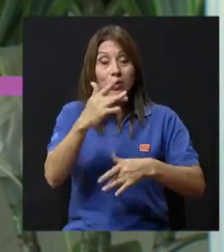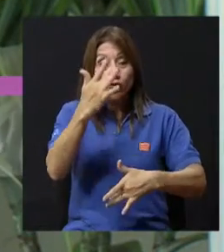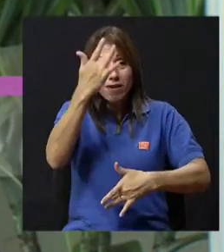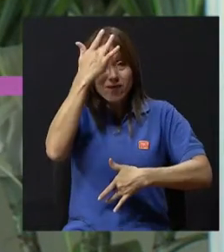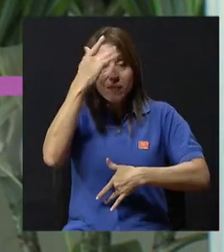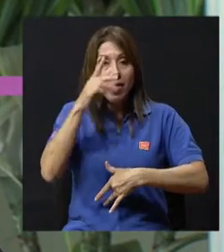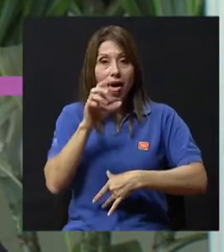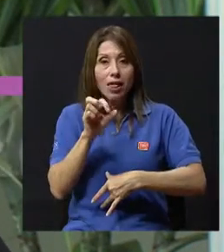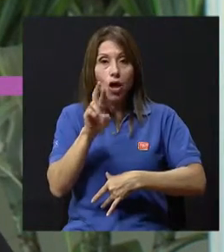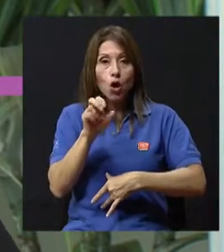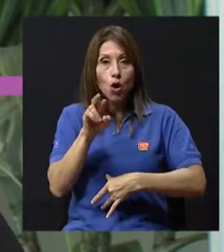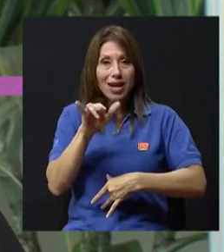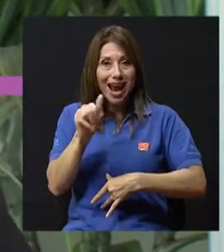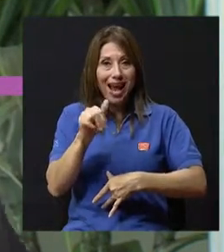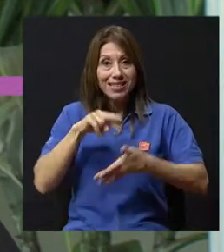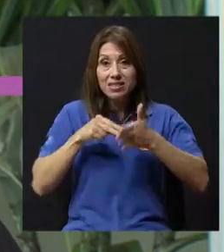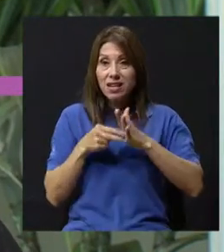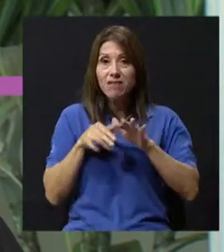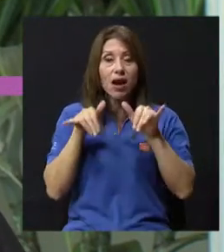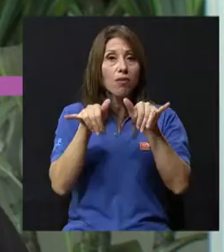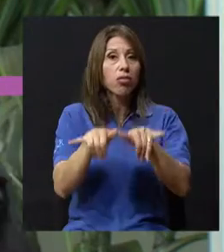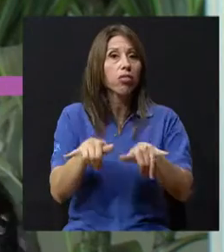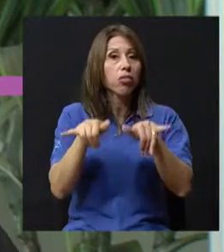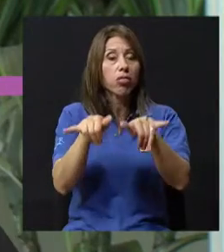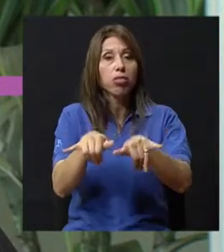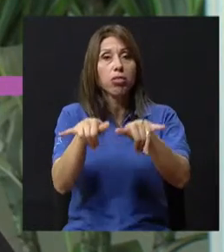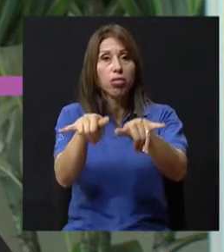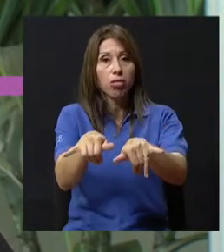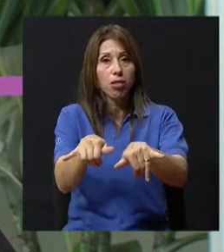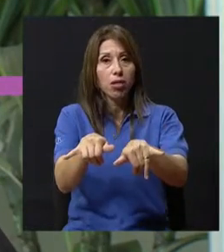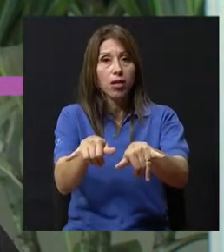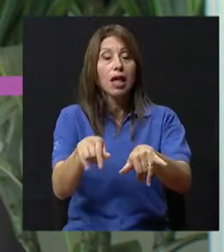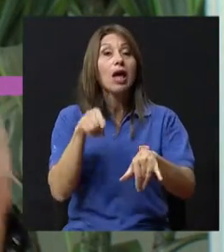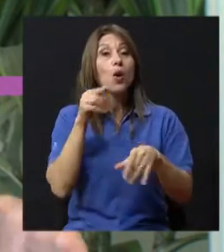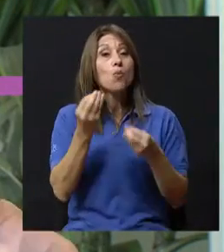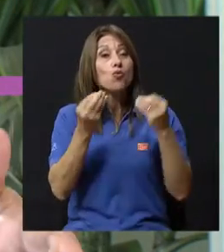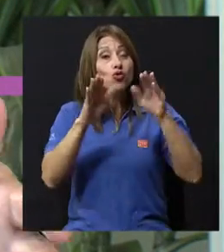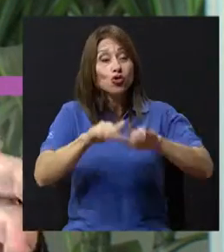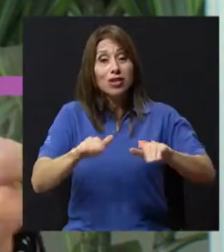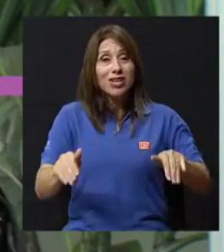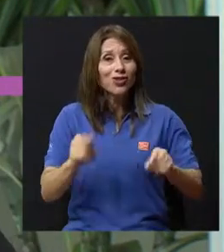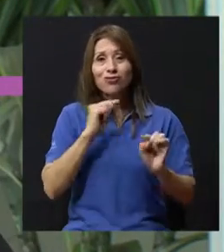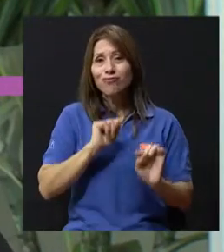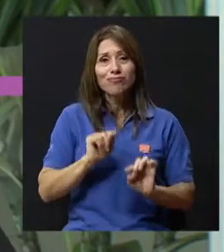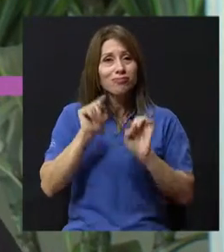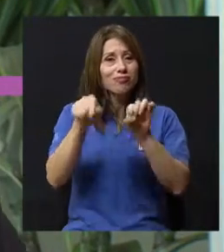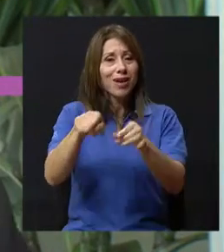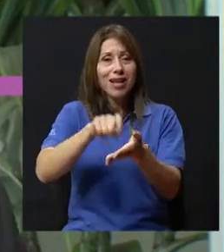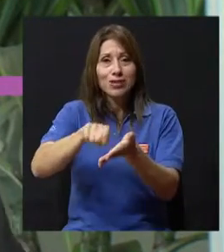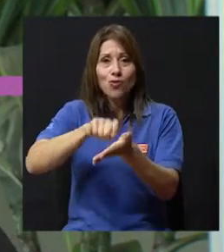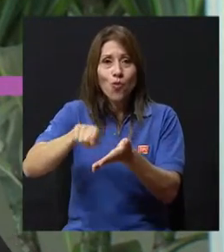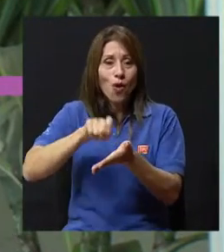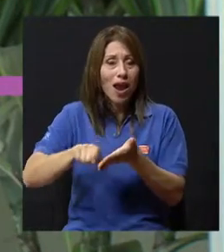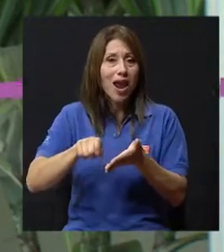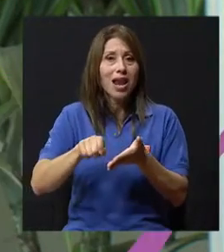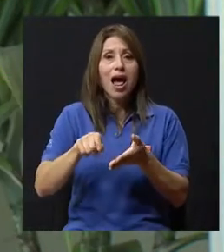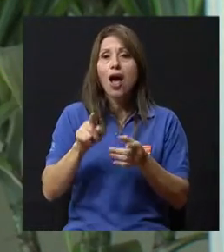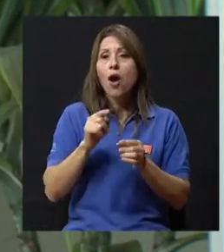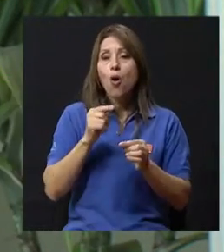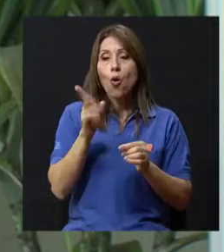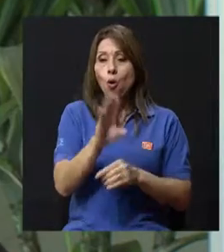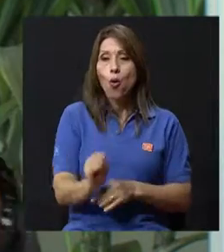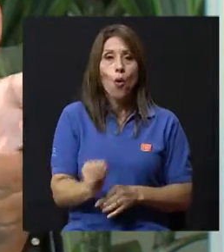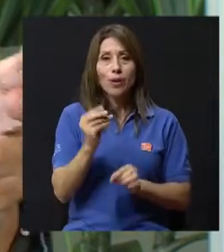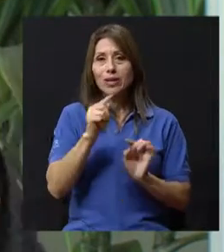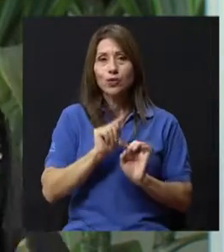frecuente porque es la enfermedad que más ausentismo escolar provoca en los niños en la escuela, en los adolescentes,